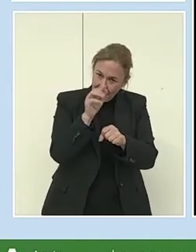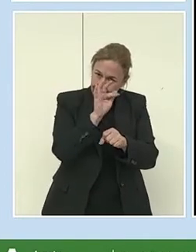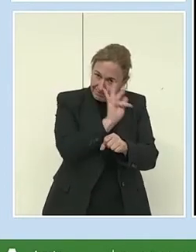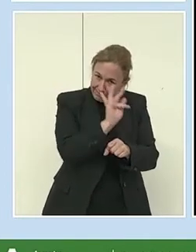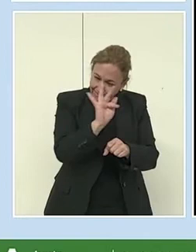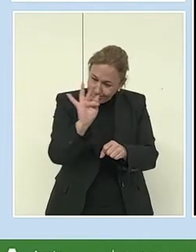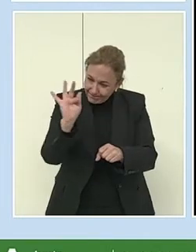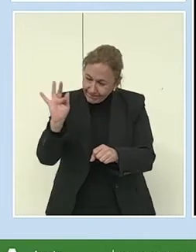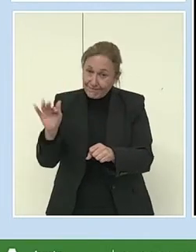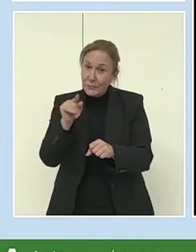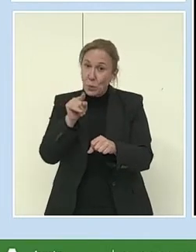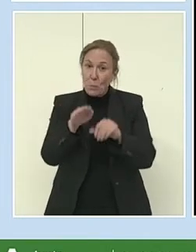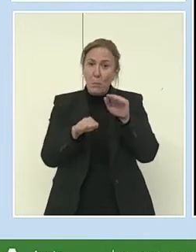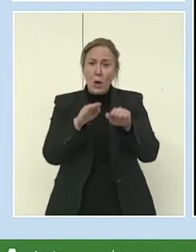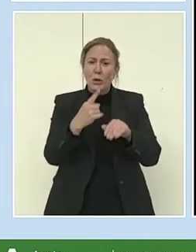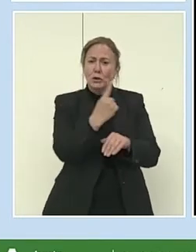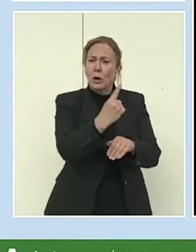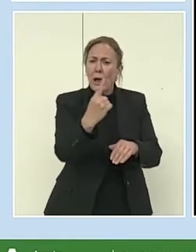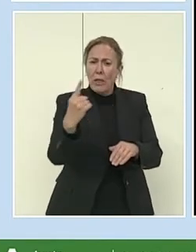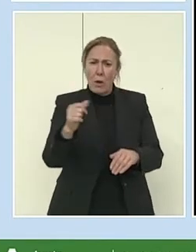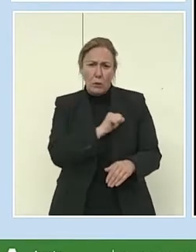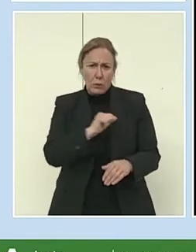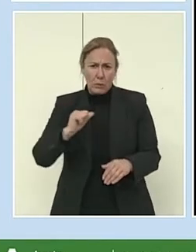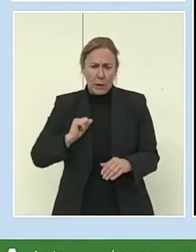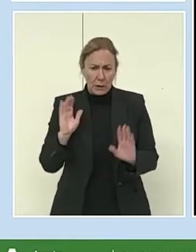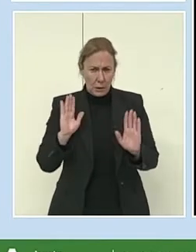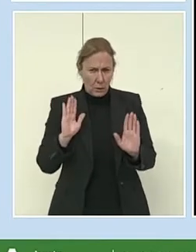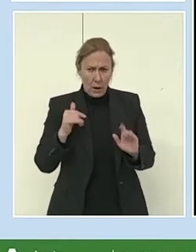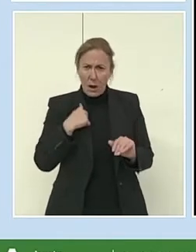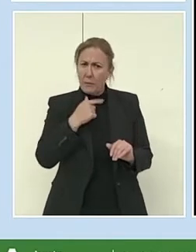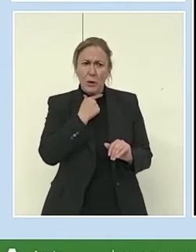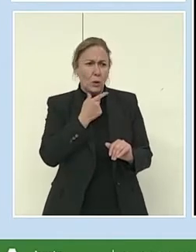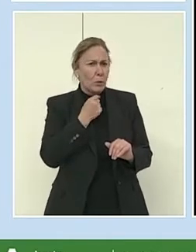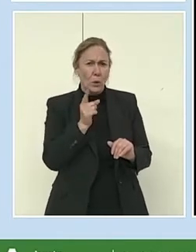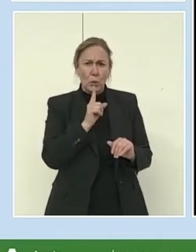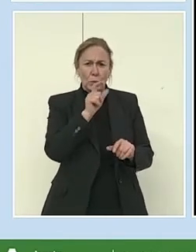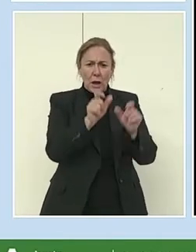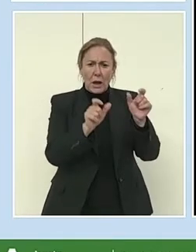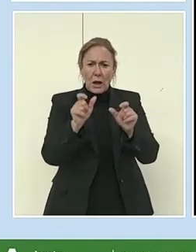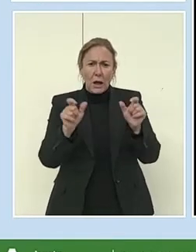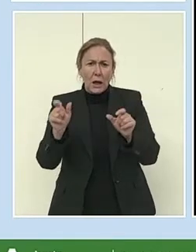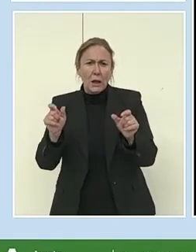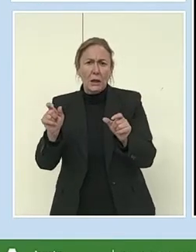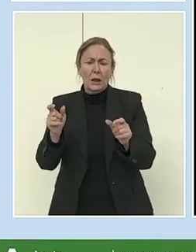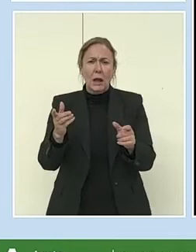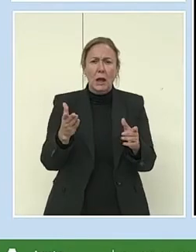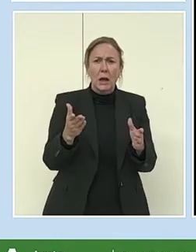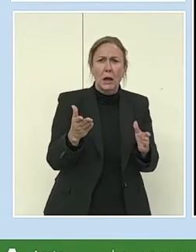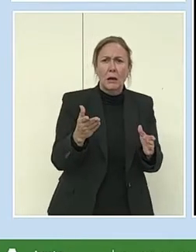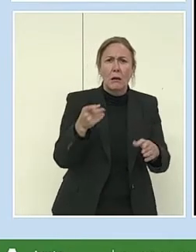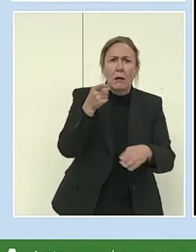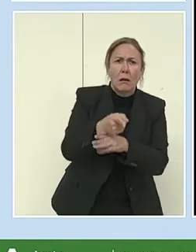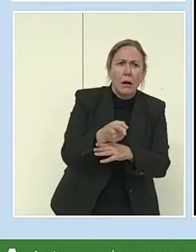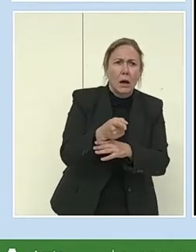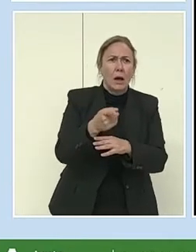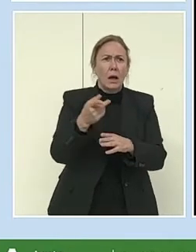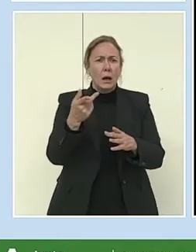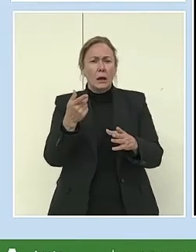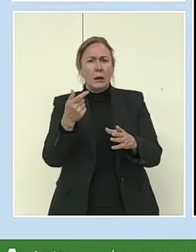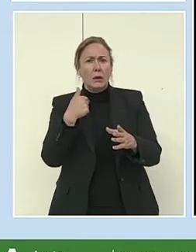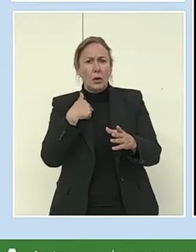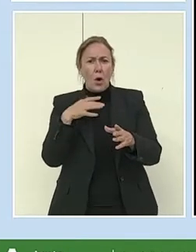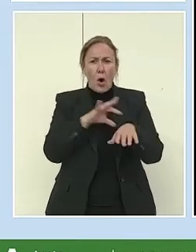como digo, es un proceso individual. Yo no me gusta que la gente exponga cuestiones que son personales. Y eso es lo primero que